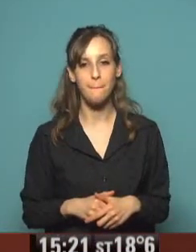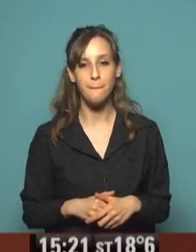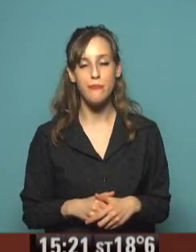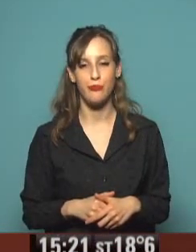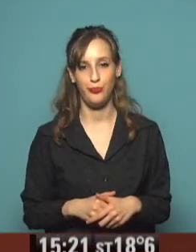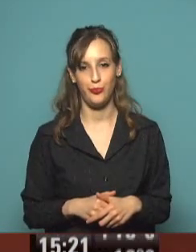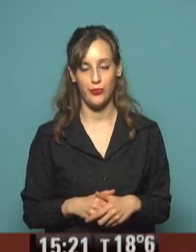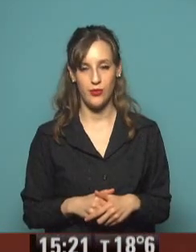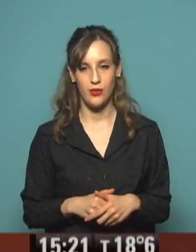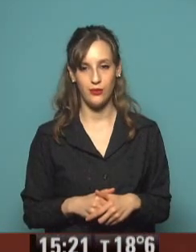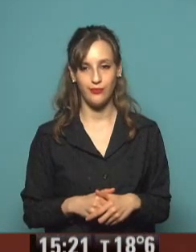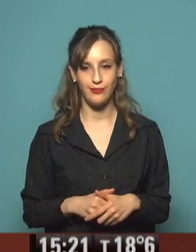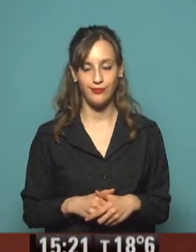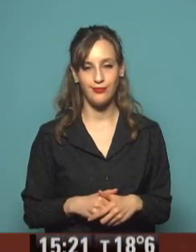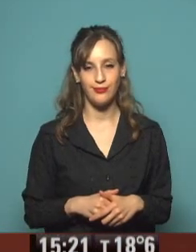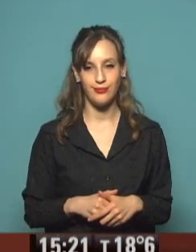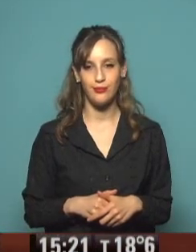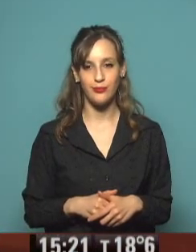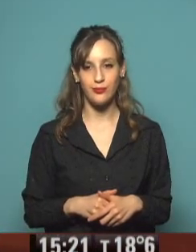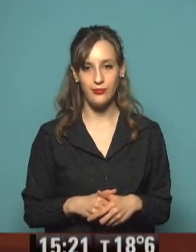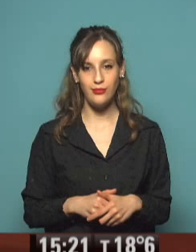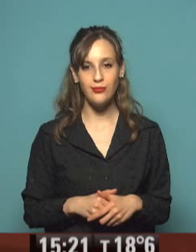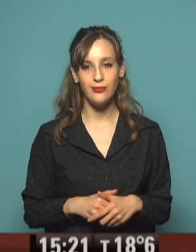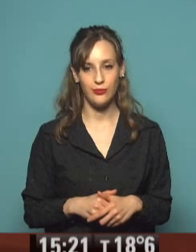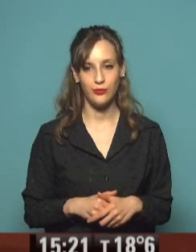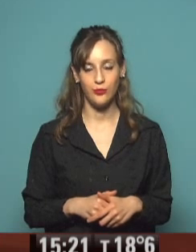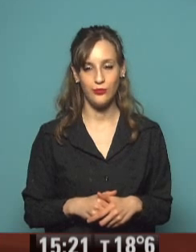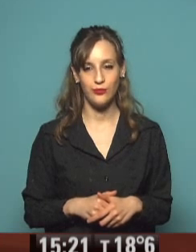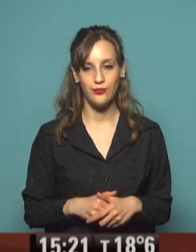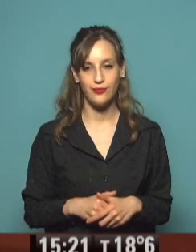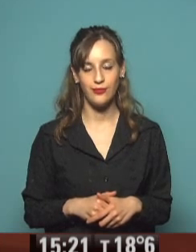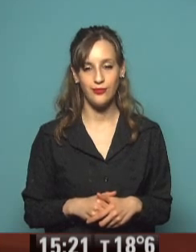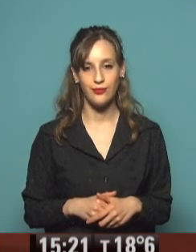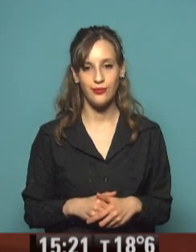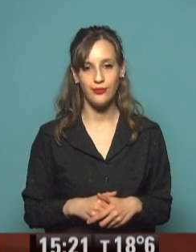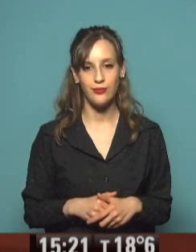La asombrosa excursión de Zamba con Martín Miguel de Güemes.